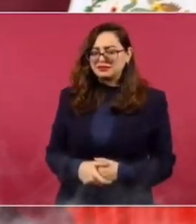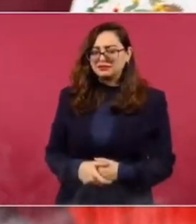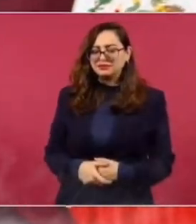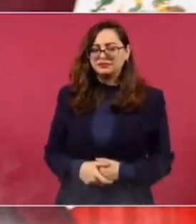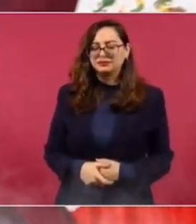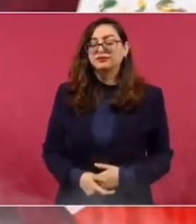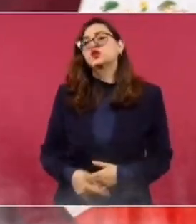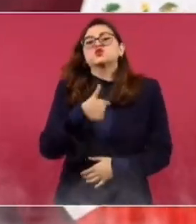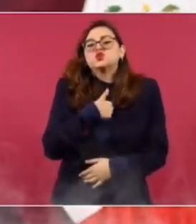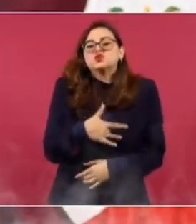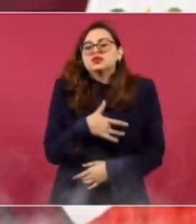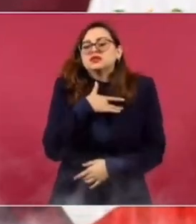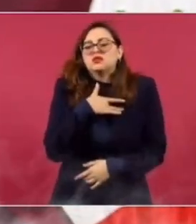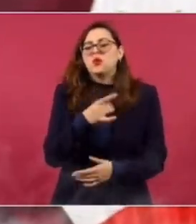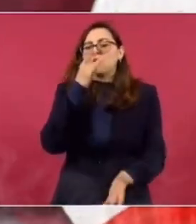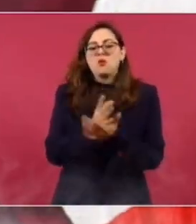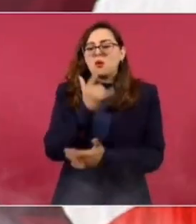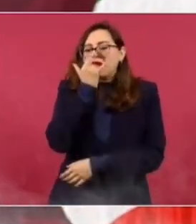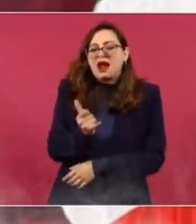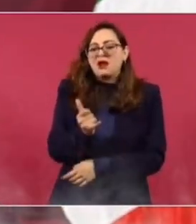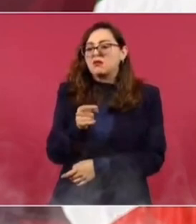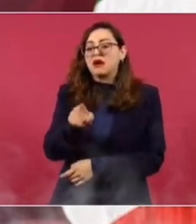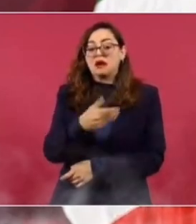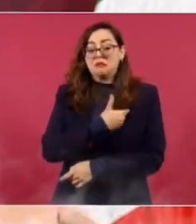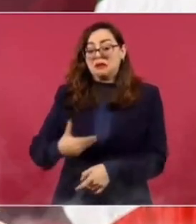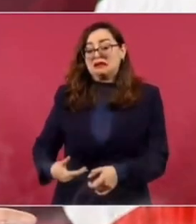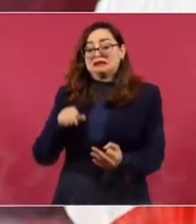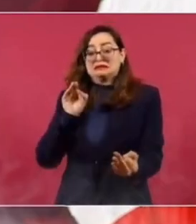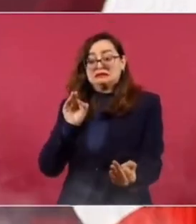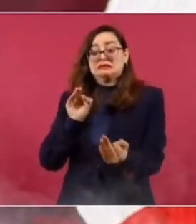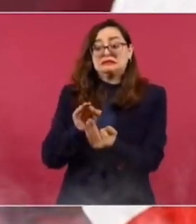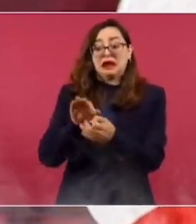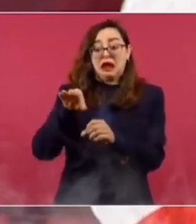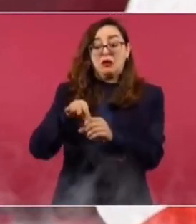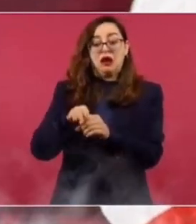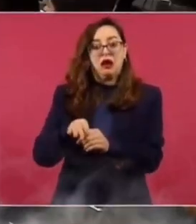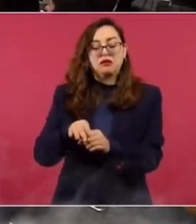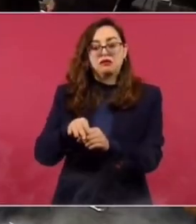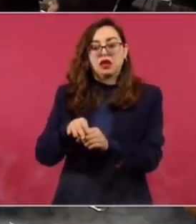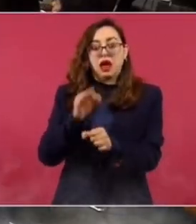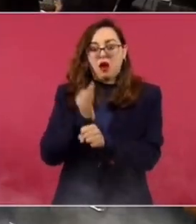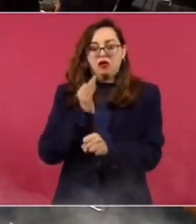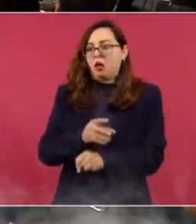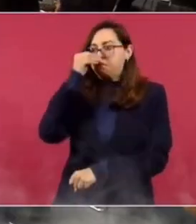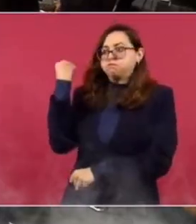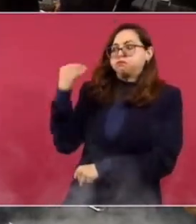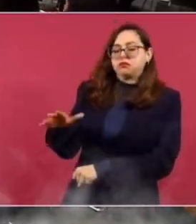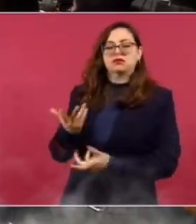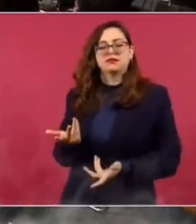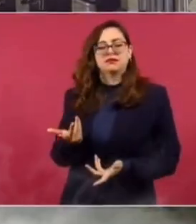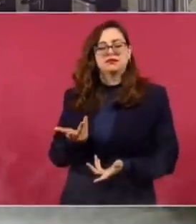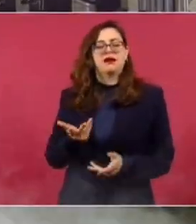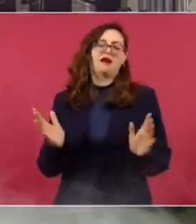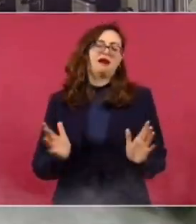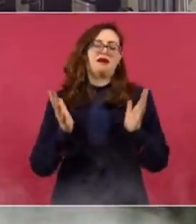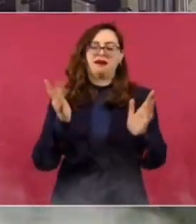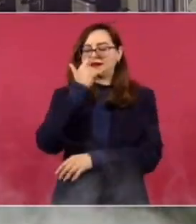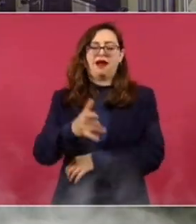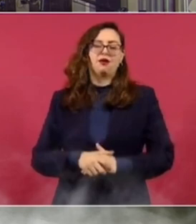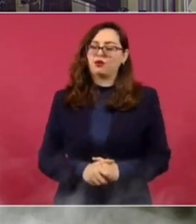A mí lo que me llama la atención es que cuando va a haber una elección salen estos asuntos.